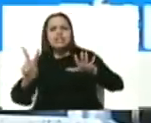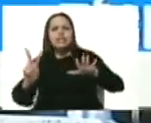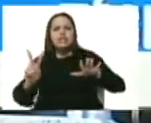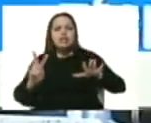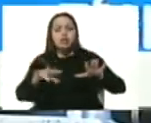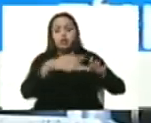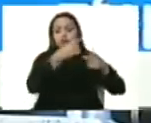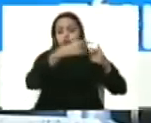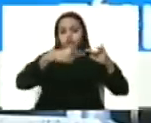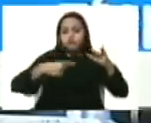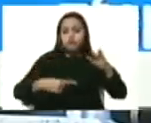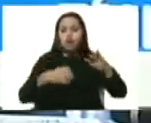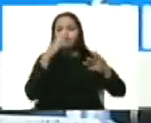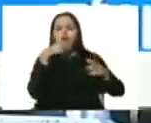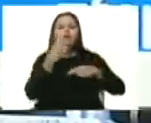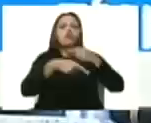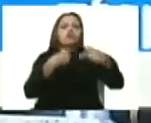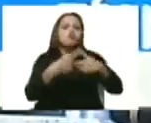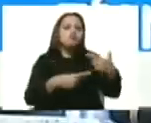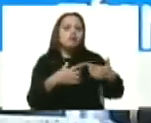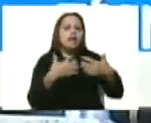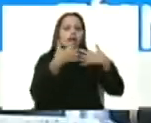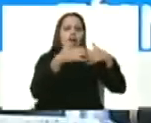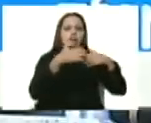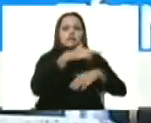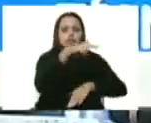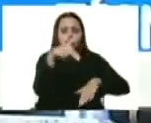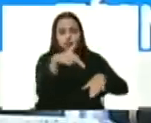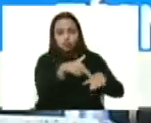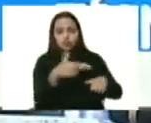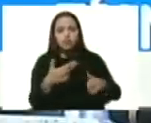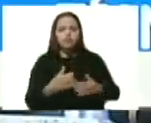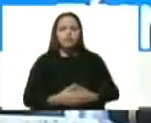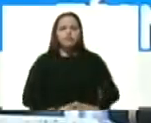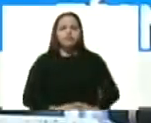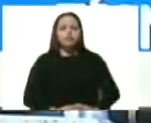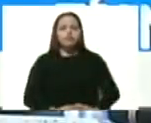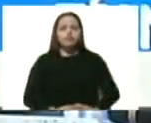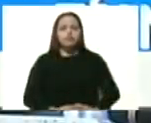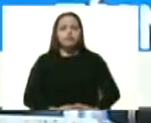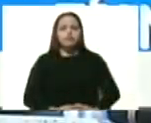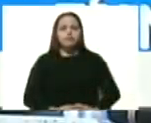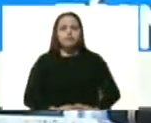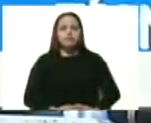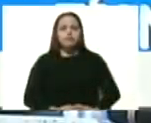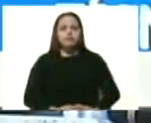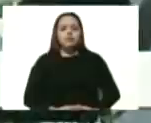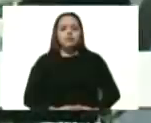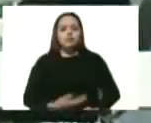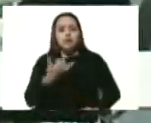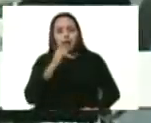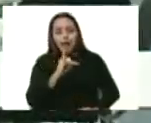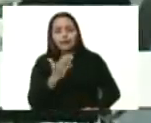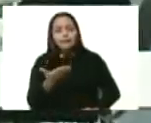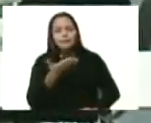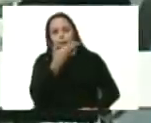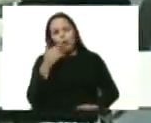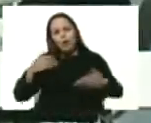nacional en sus distintas dimensiones y justamente hace todo lo contrario, impulsa